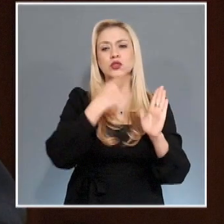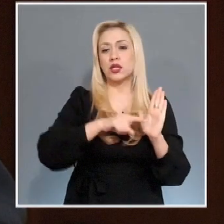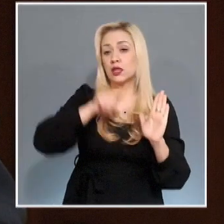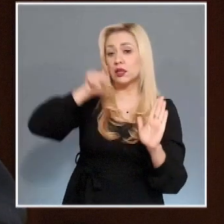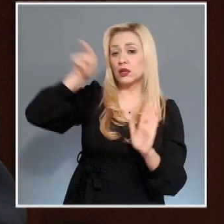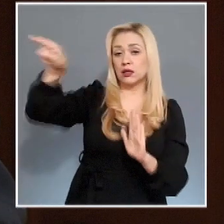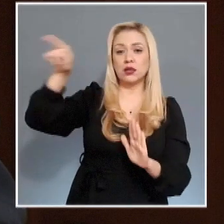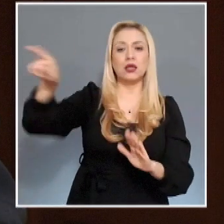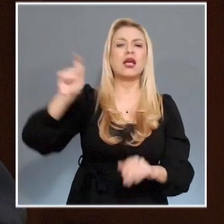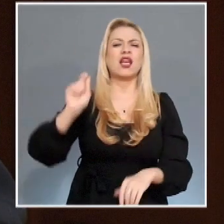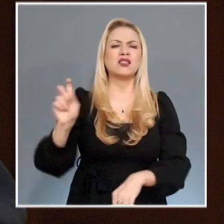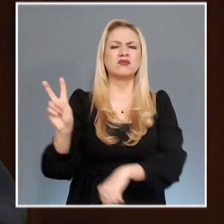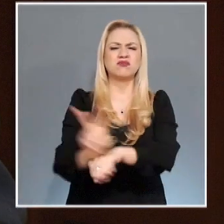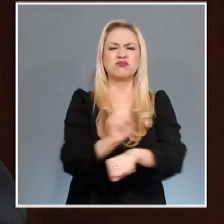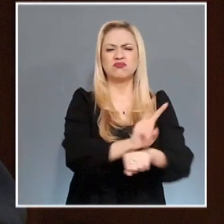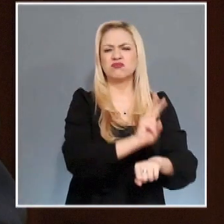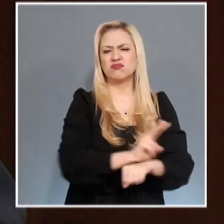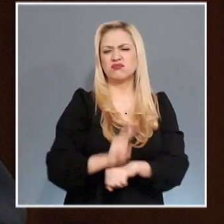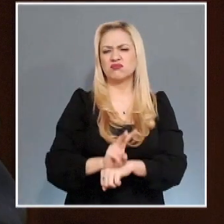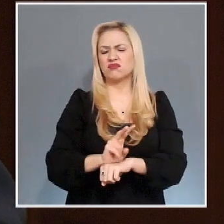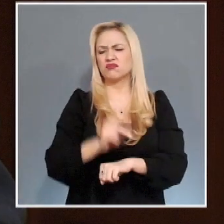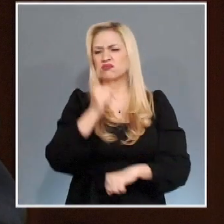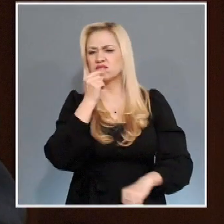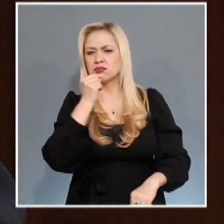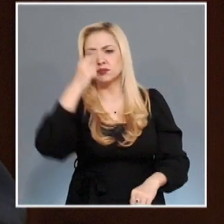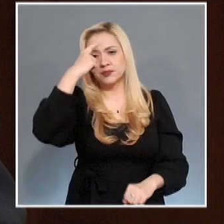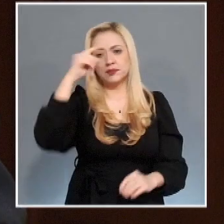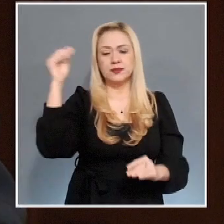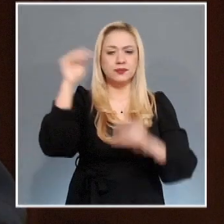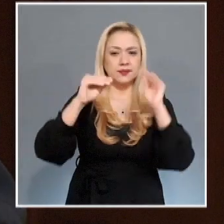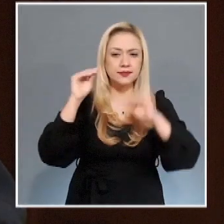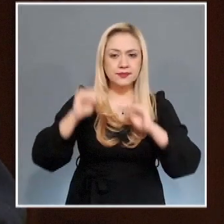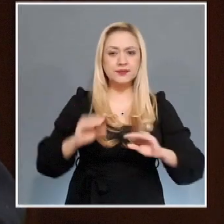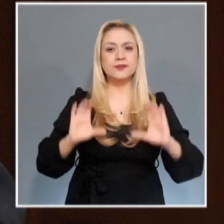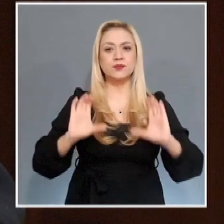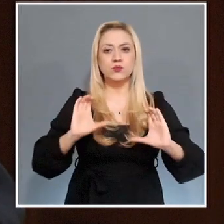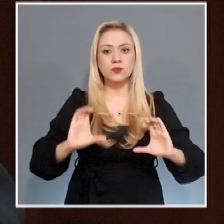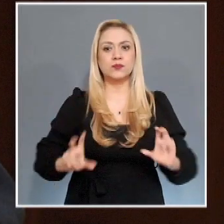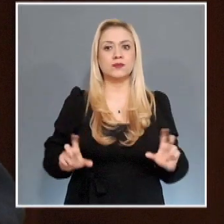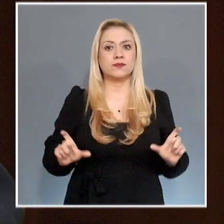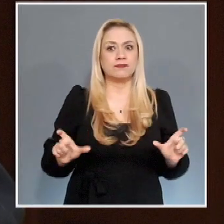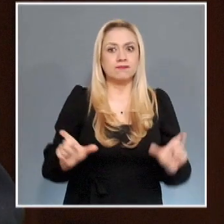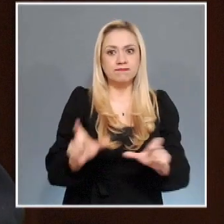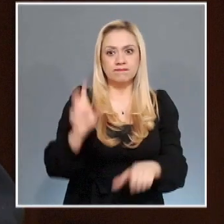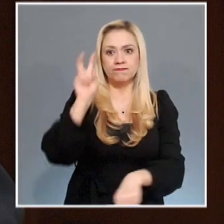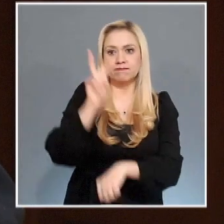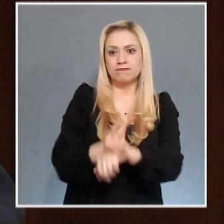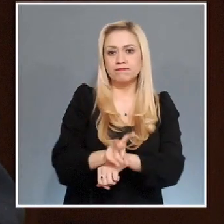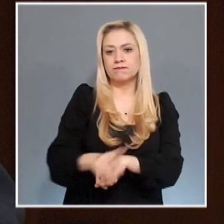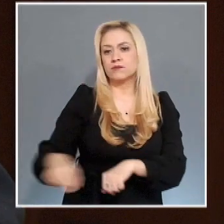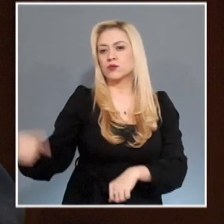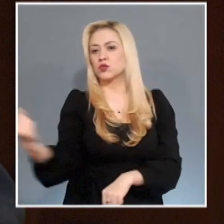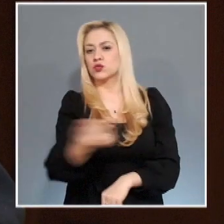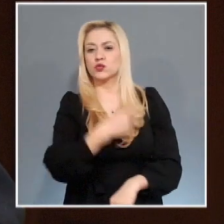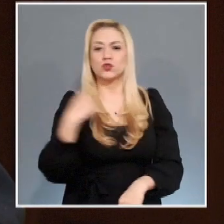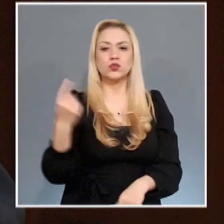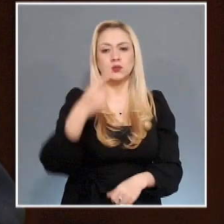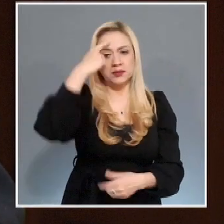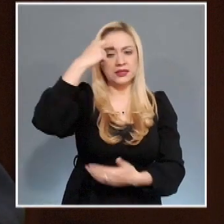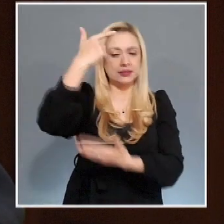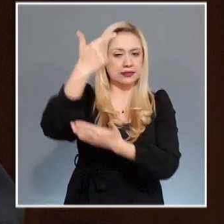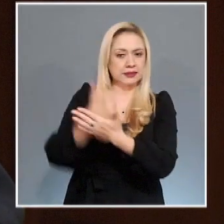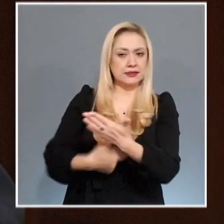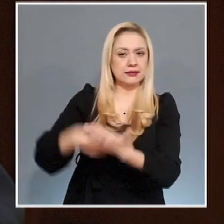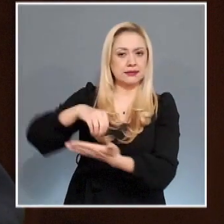Ciudadana para implementar los mecanismos de seguridad para el debido funcionamiento en general del registro. Pues como se